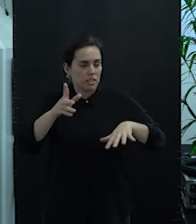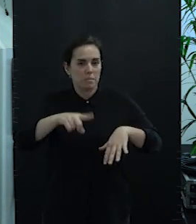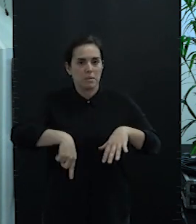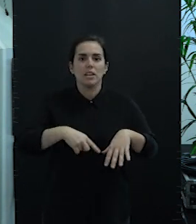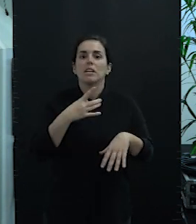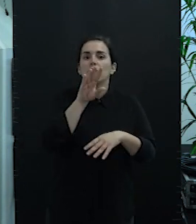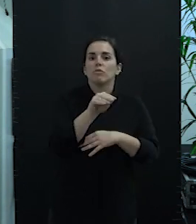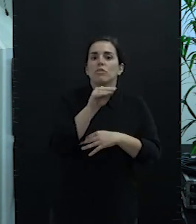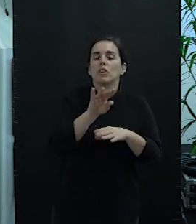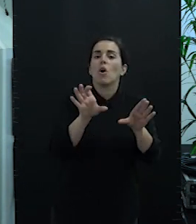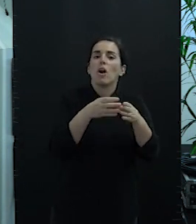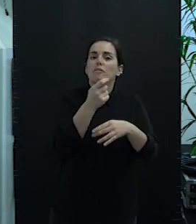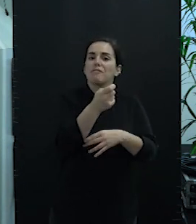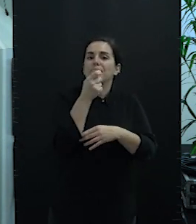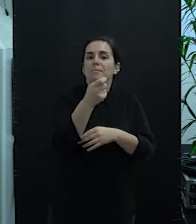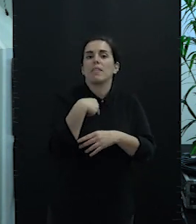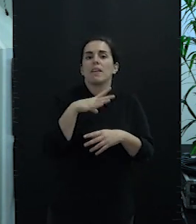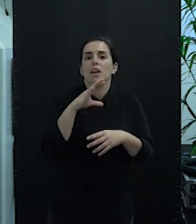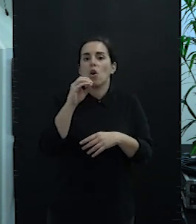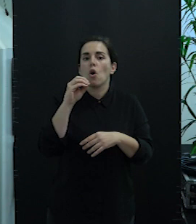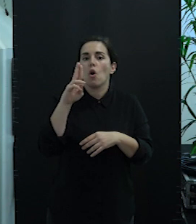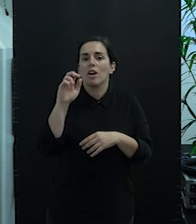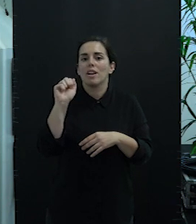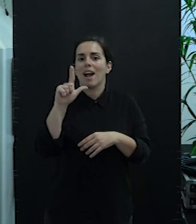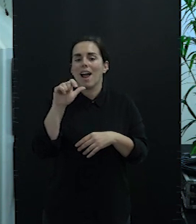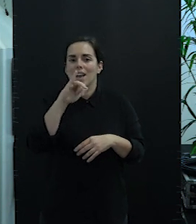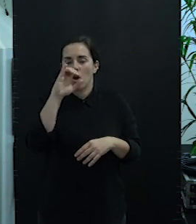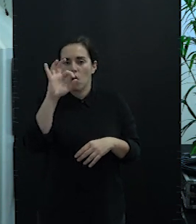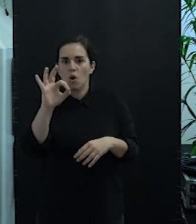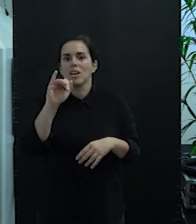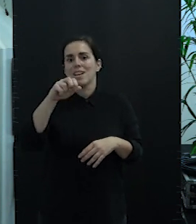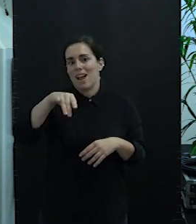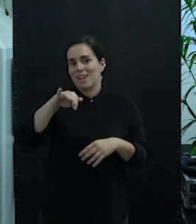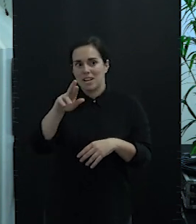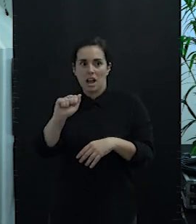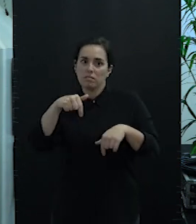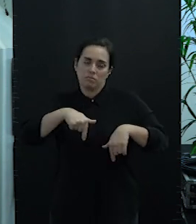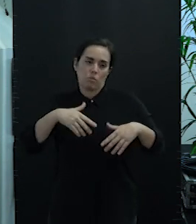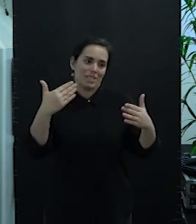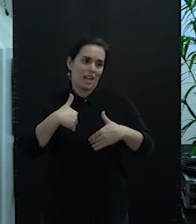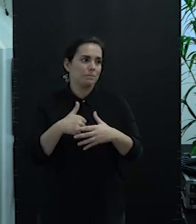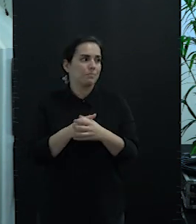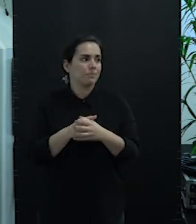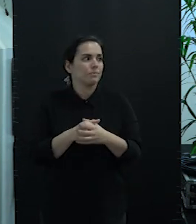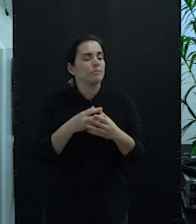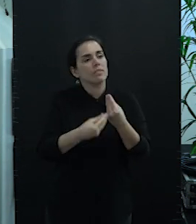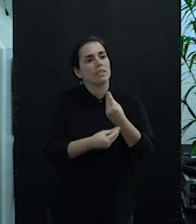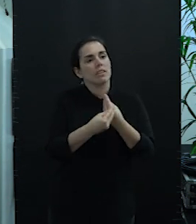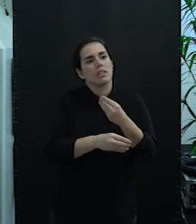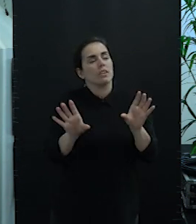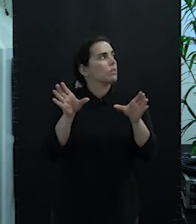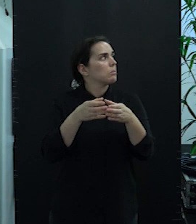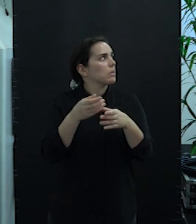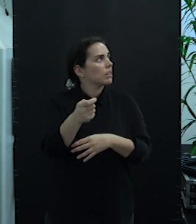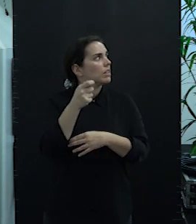la cofradía de pescadores de Corralejo, que tenemos a Yanira, que no está presente hoy. Gran Canaria, cooperativa de pescadores